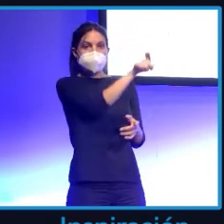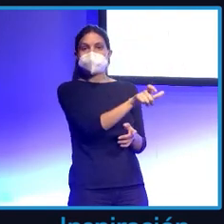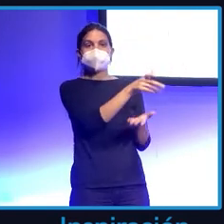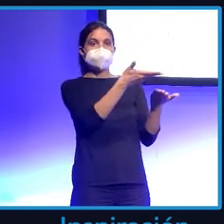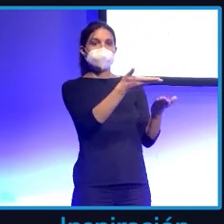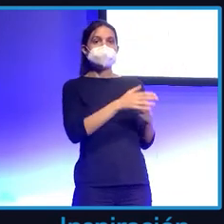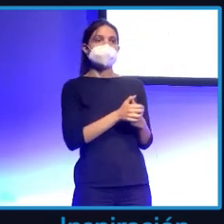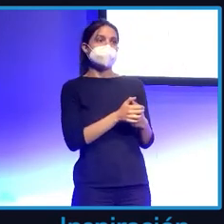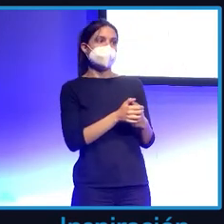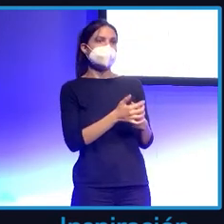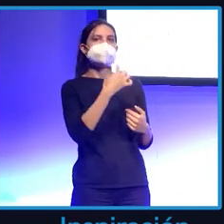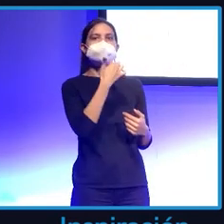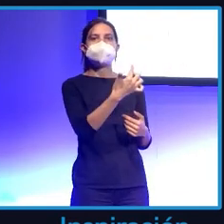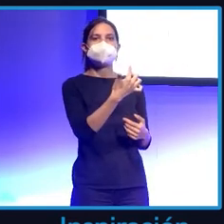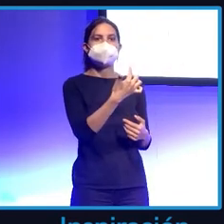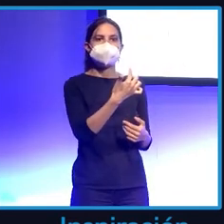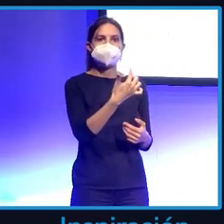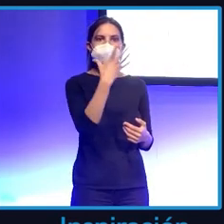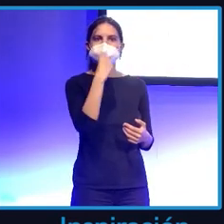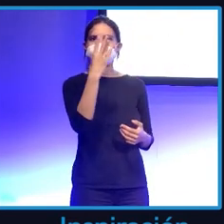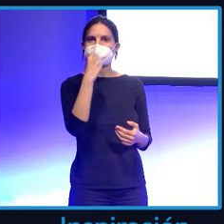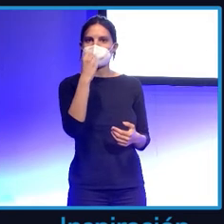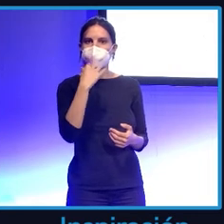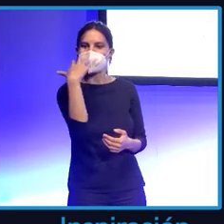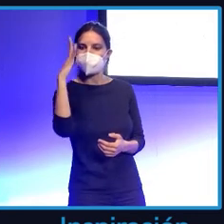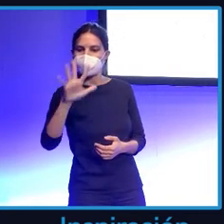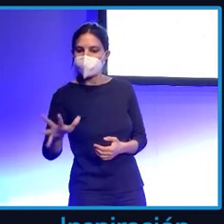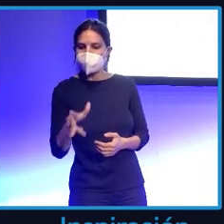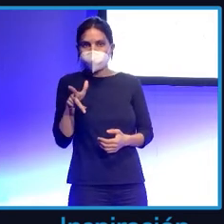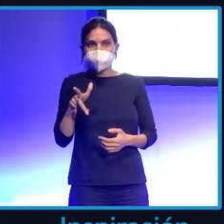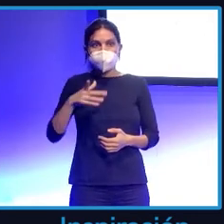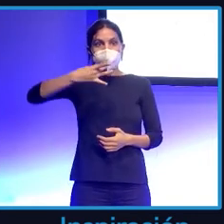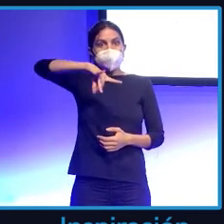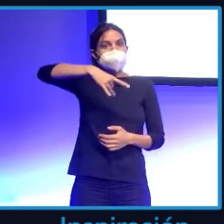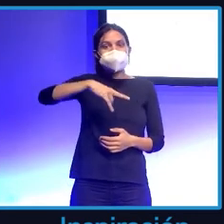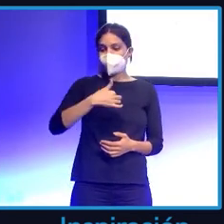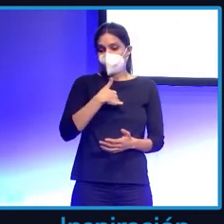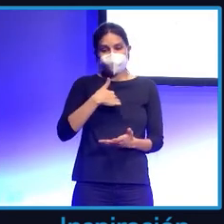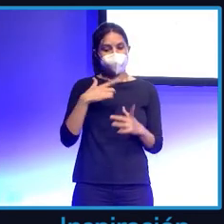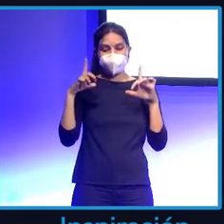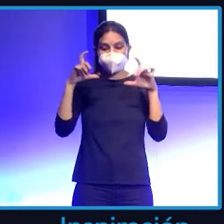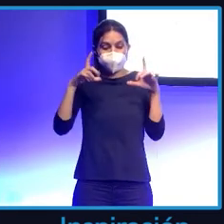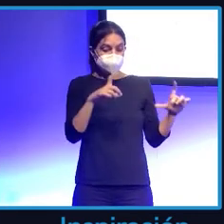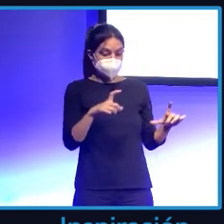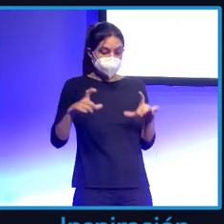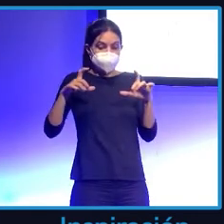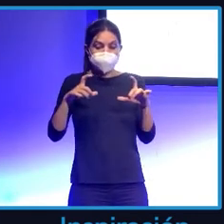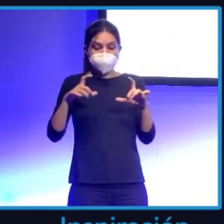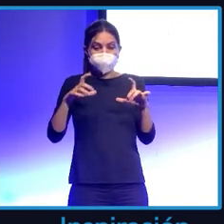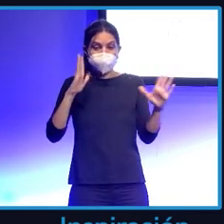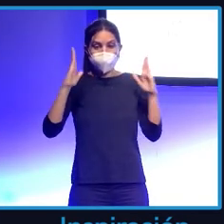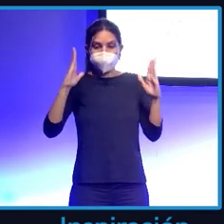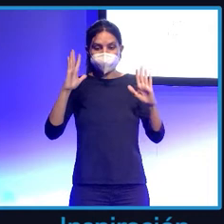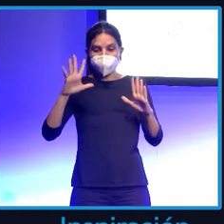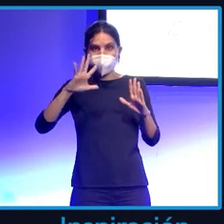contactó con nosotros diciendo me han robado el perro y lo único que tengo es una foto de dónde puede estar el perro.